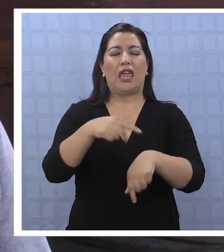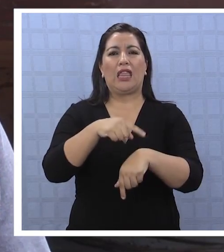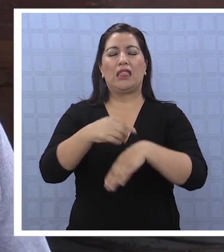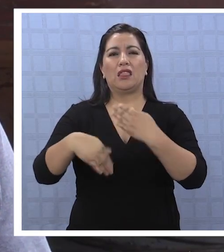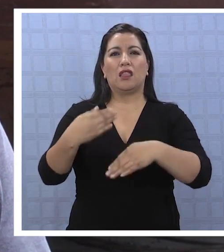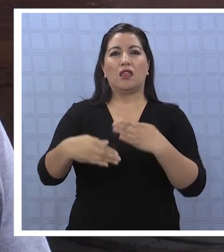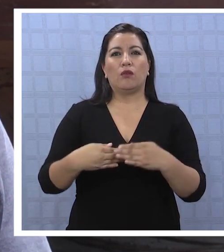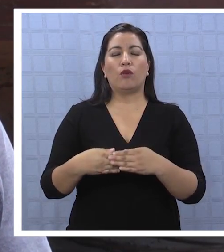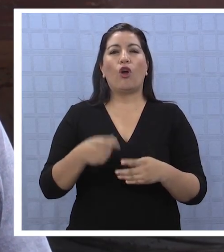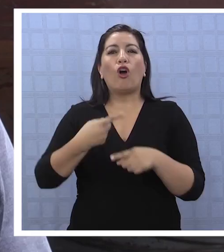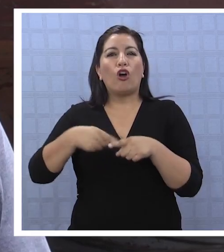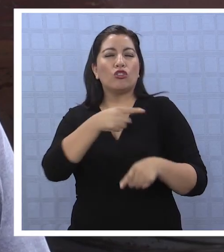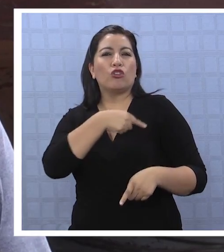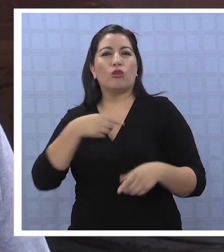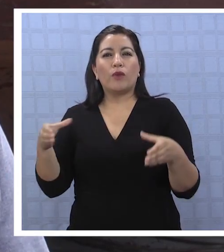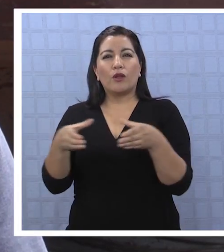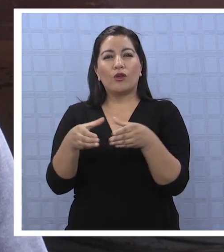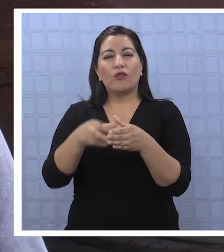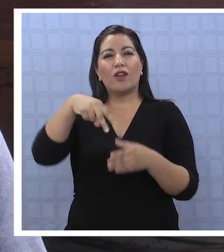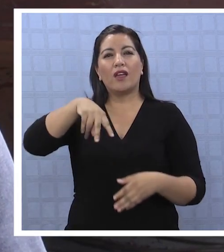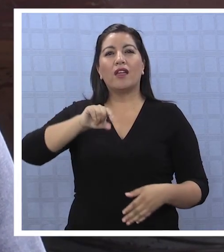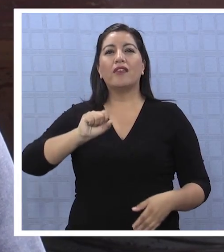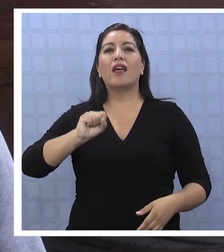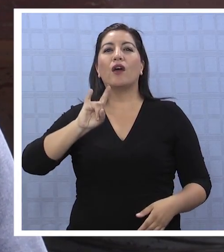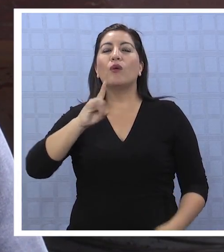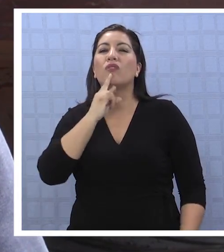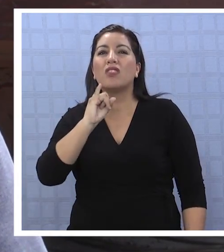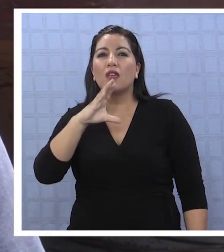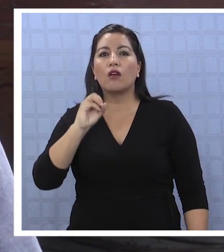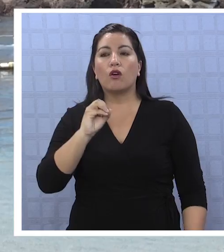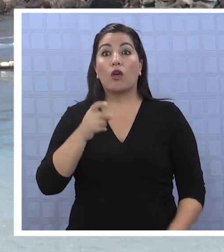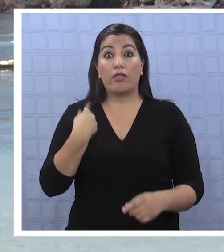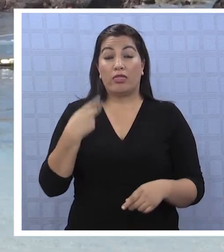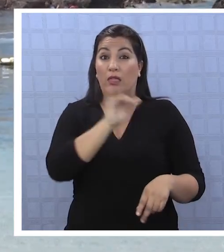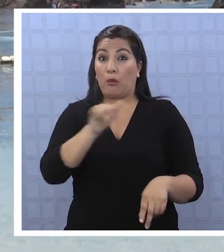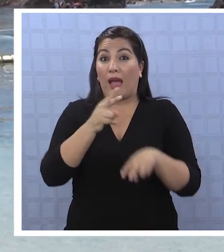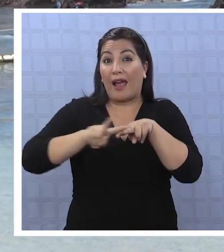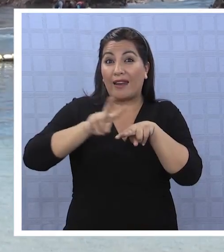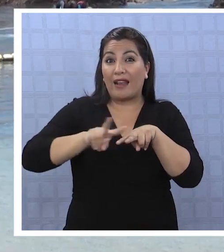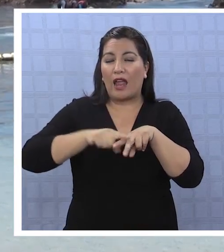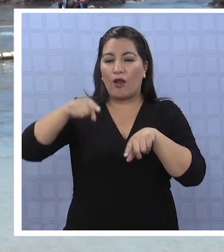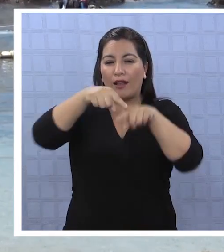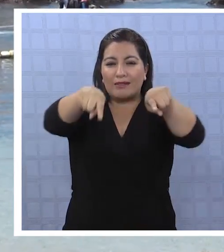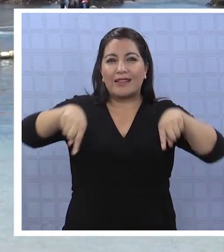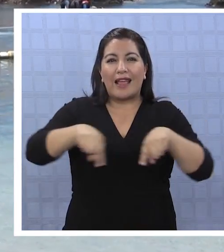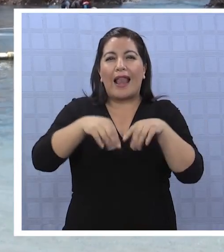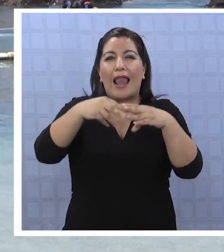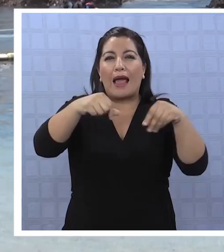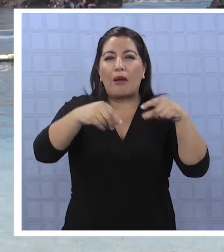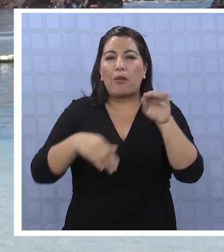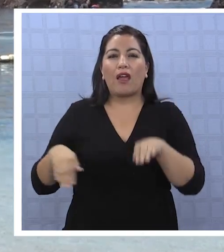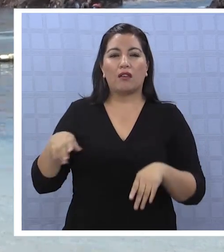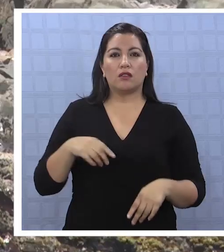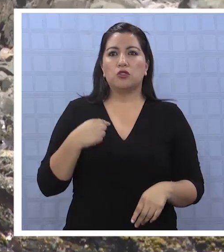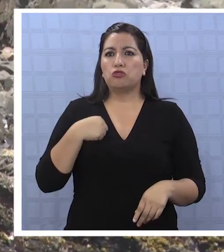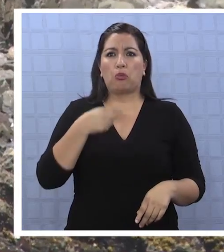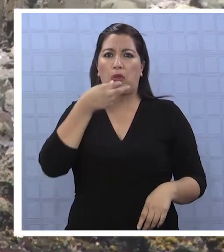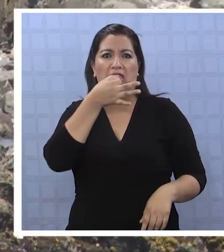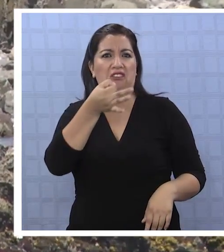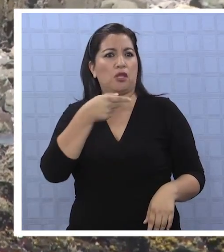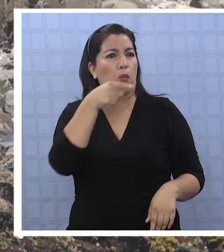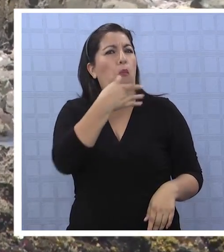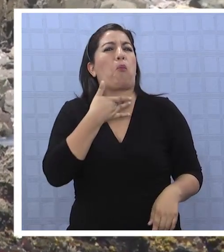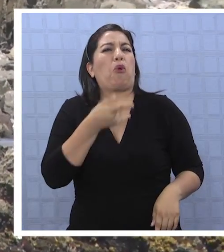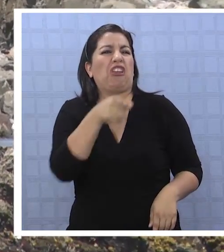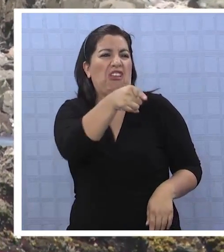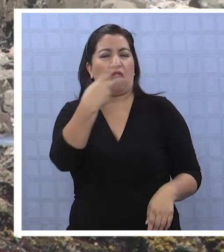clunáutico y ellos arreglaron esa playa. No tengo nada que decir yo de que por qué es dueño la playa, eso